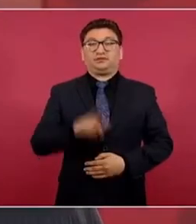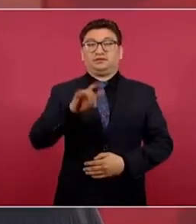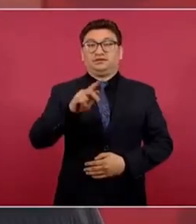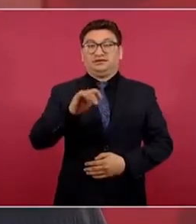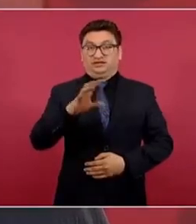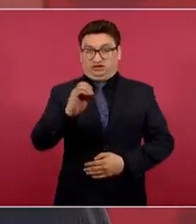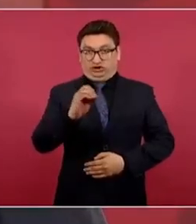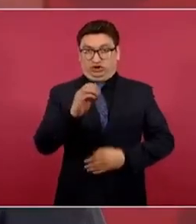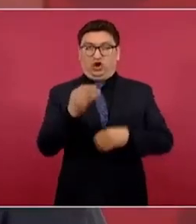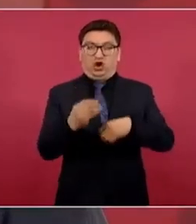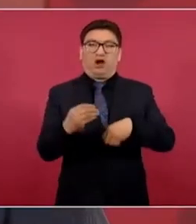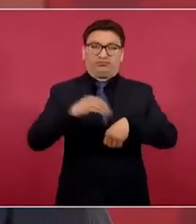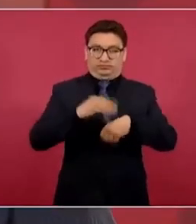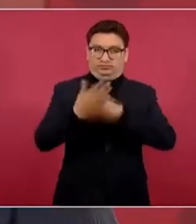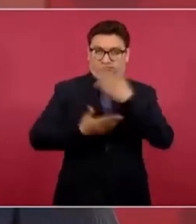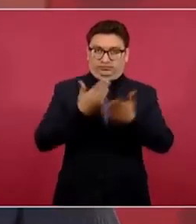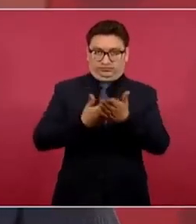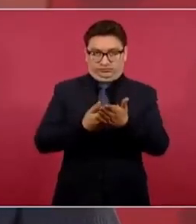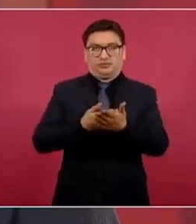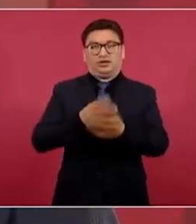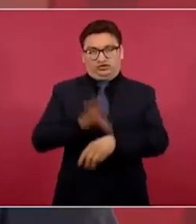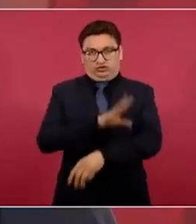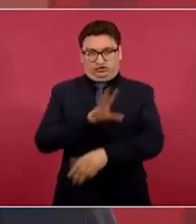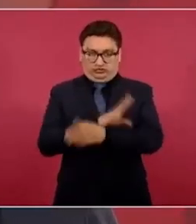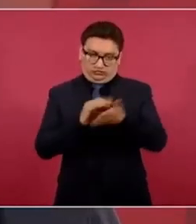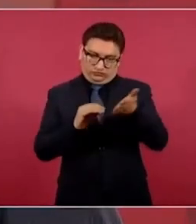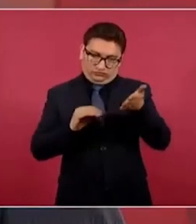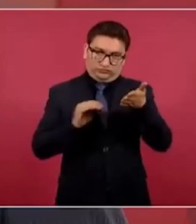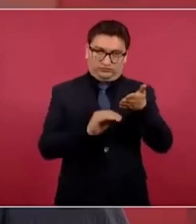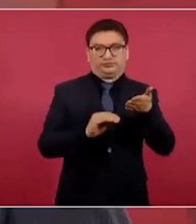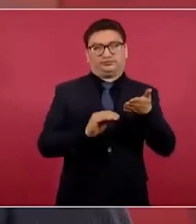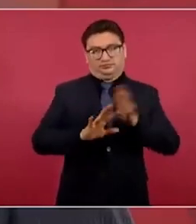en la reforma constitucional.